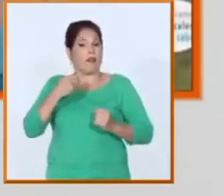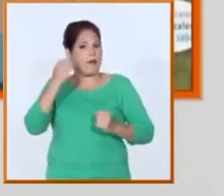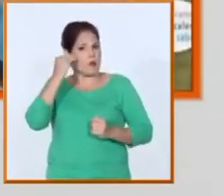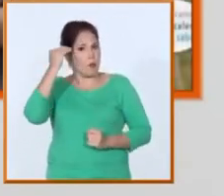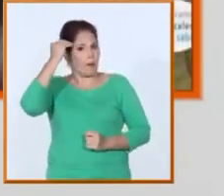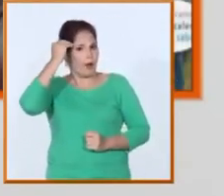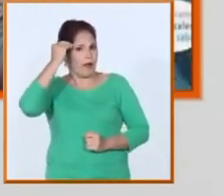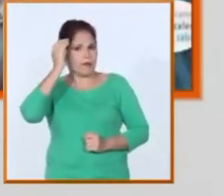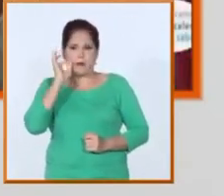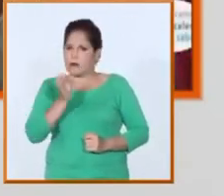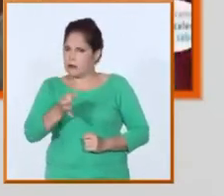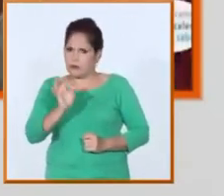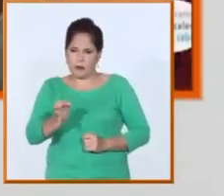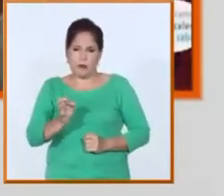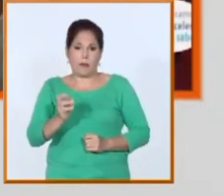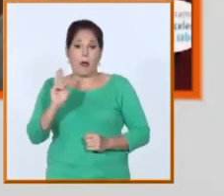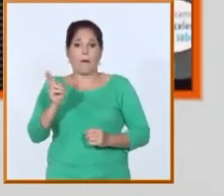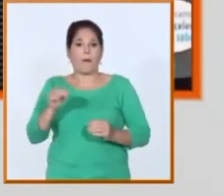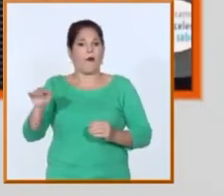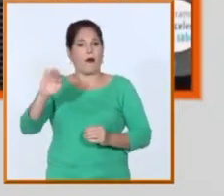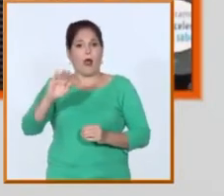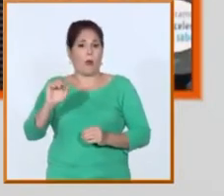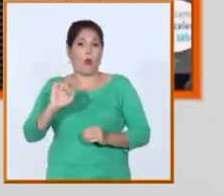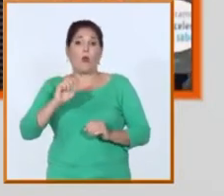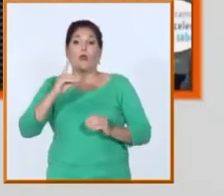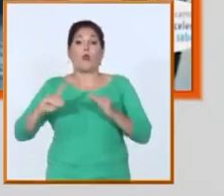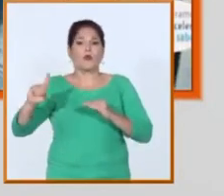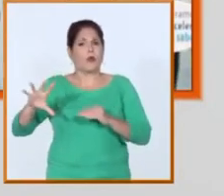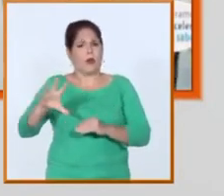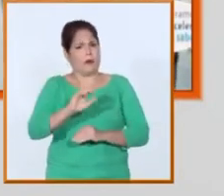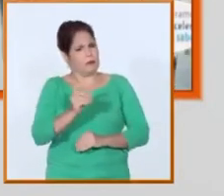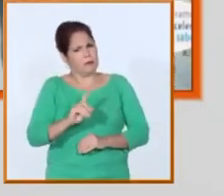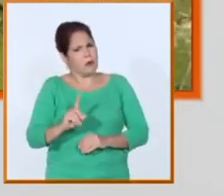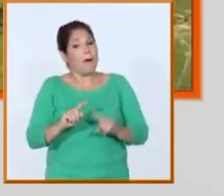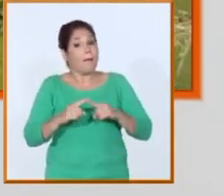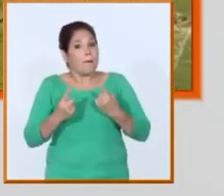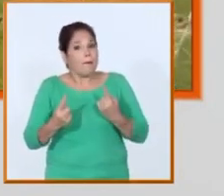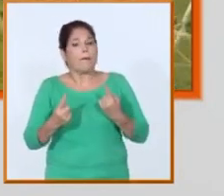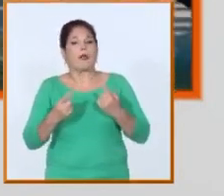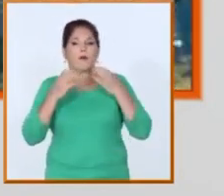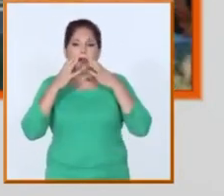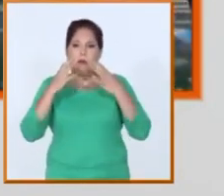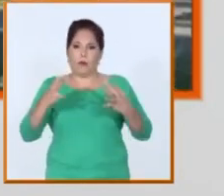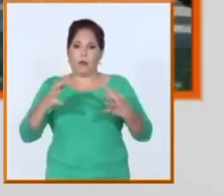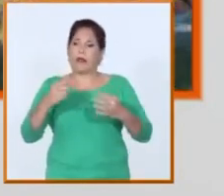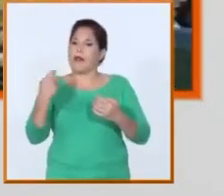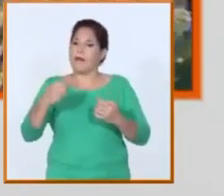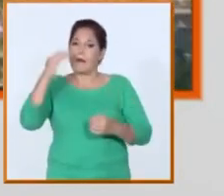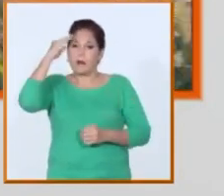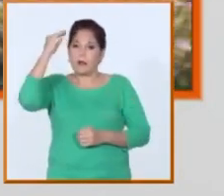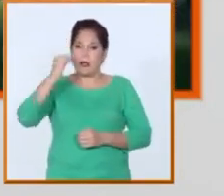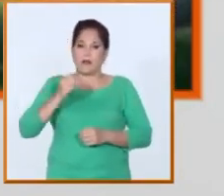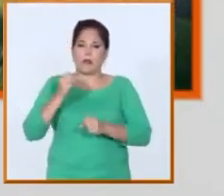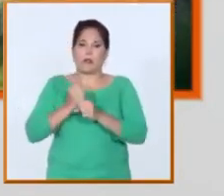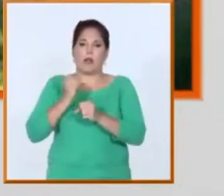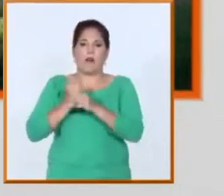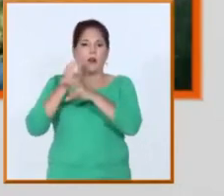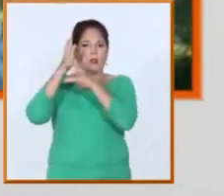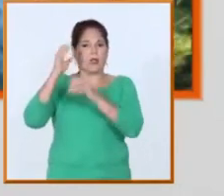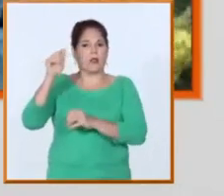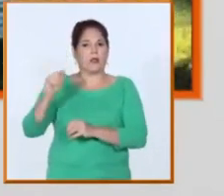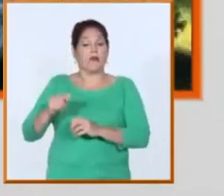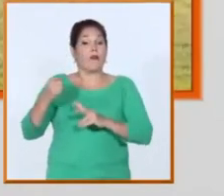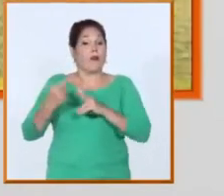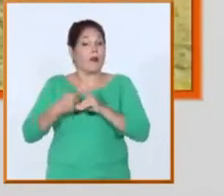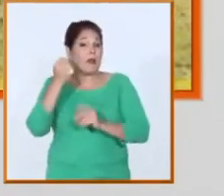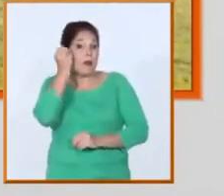toda la vida a través del posgrado todos no tenemos que ser doctor tenemos que dominar herramientas para el trabajo científico para aplicar la innovación a